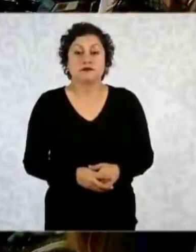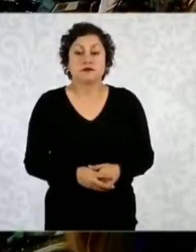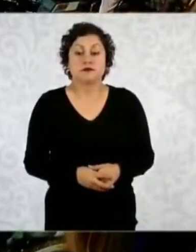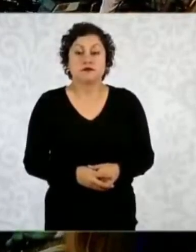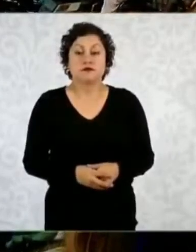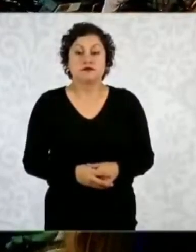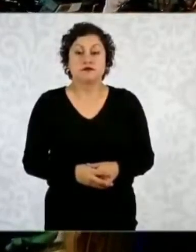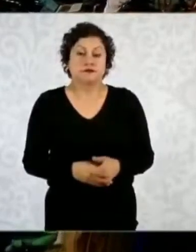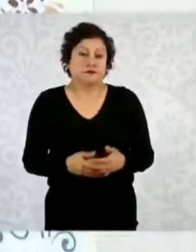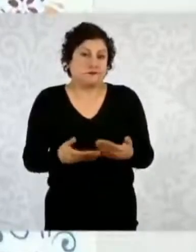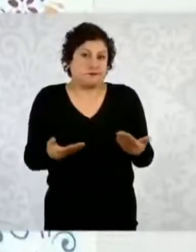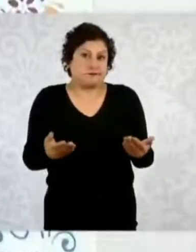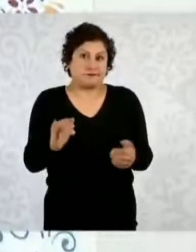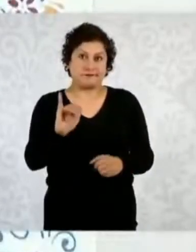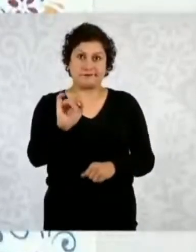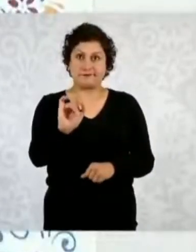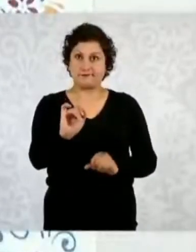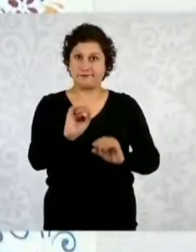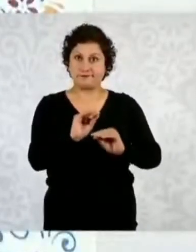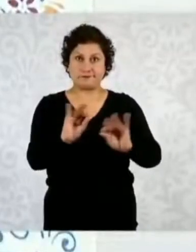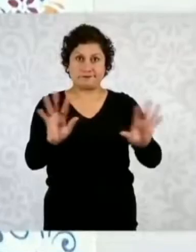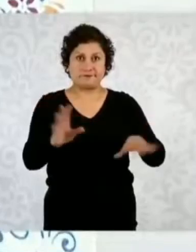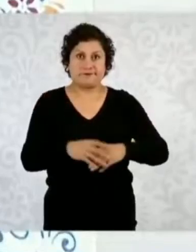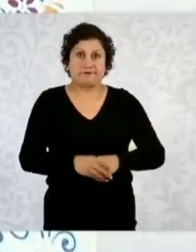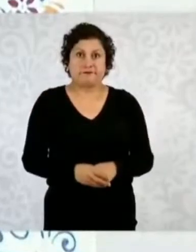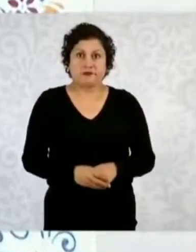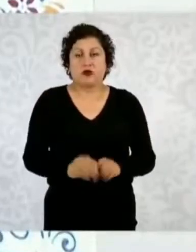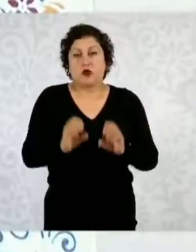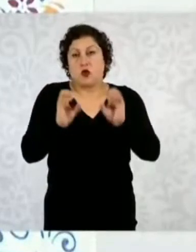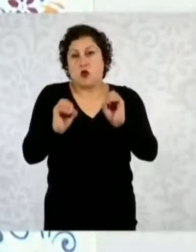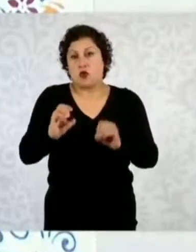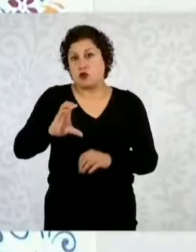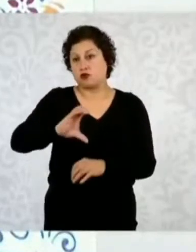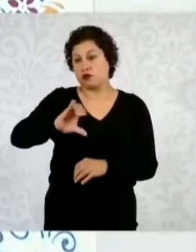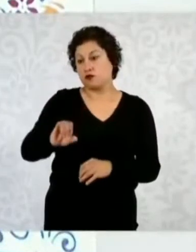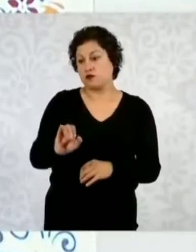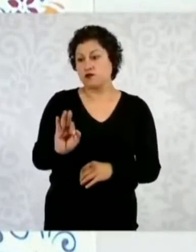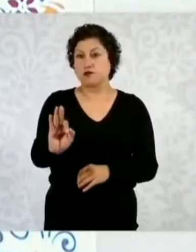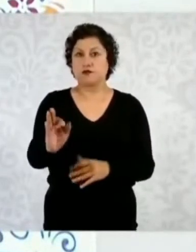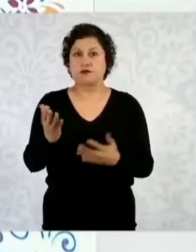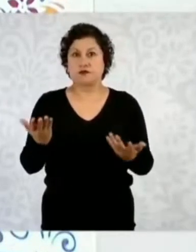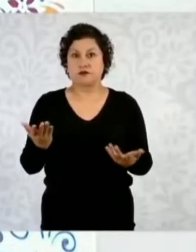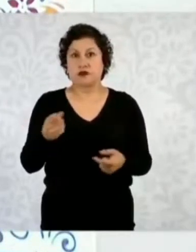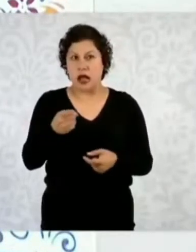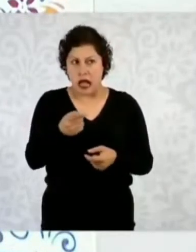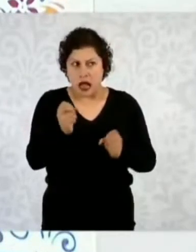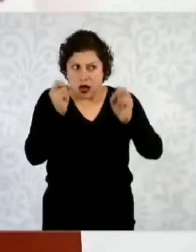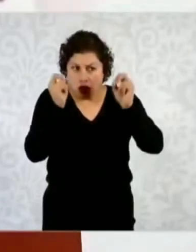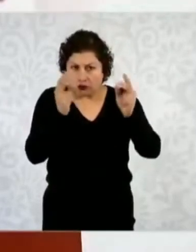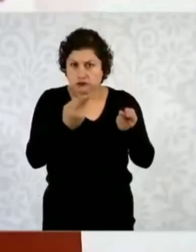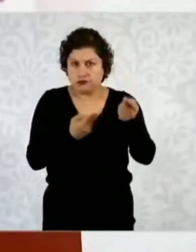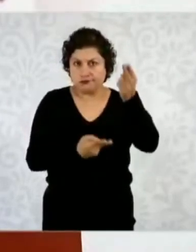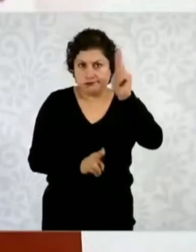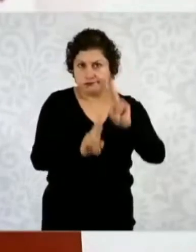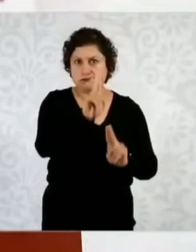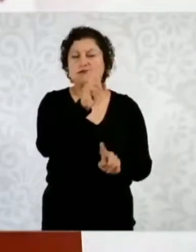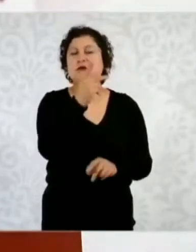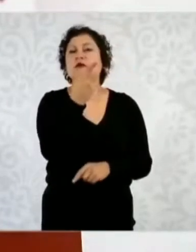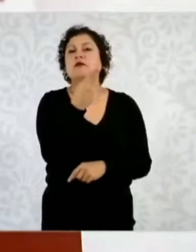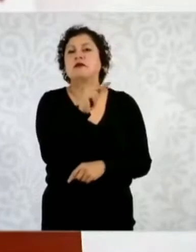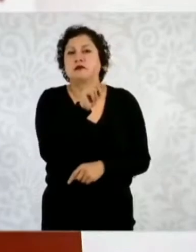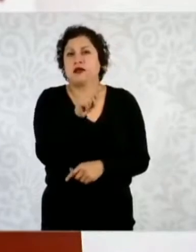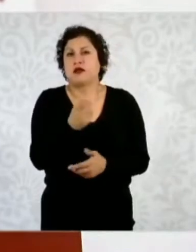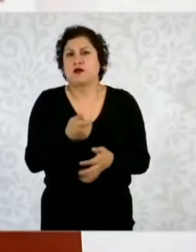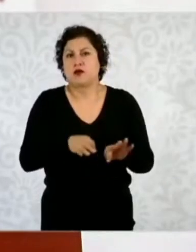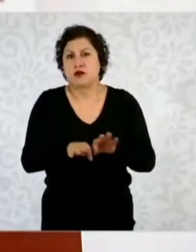Pues sí, o al Consejo de la Judicatura, pues está bien que estén en paro, pero ¿por qué tienen que seguir